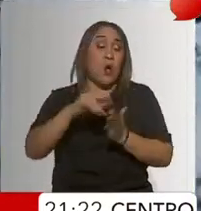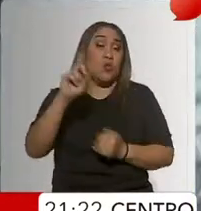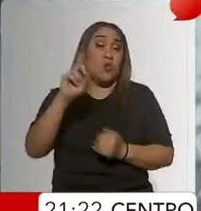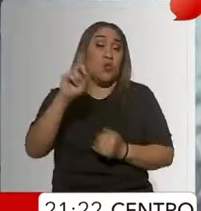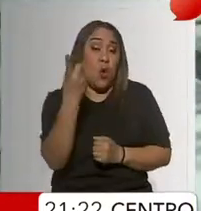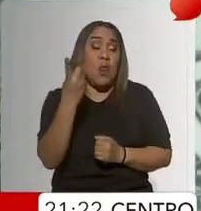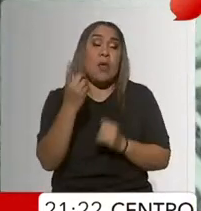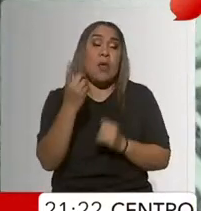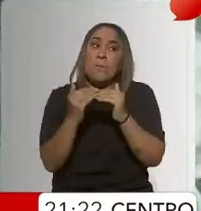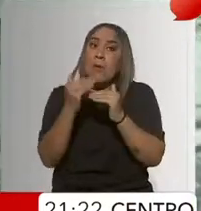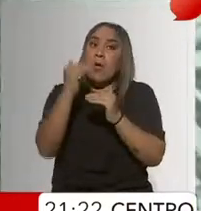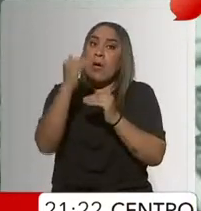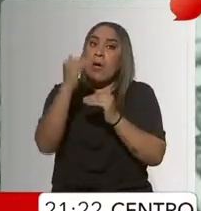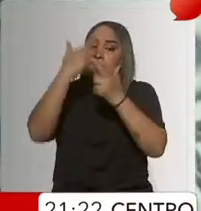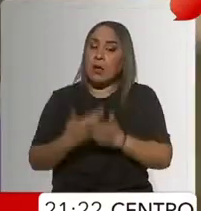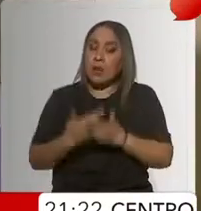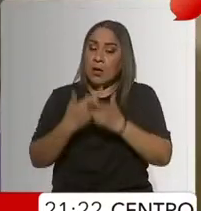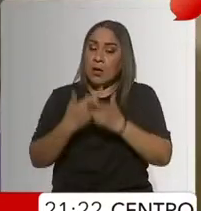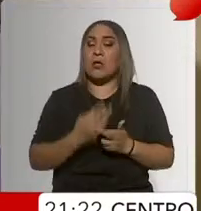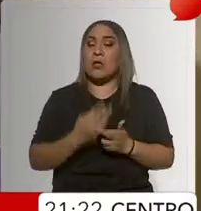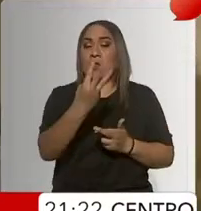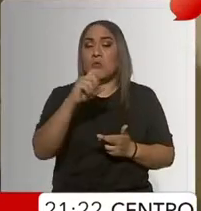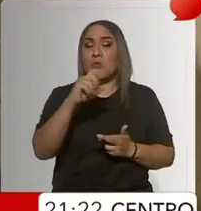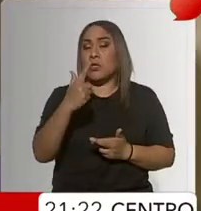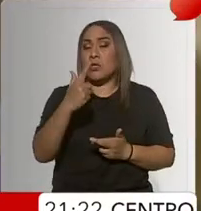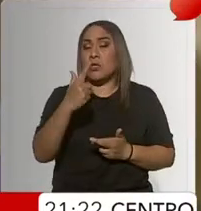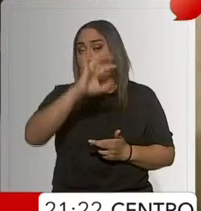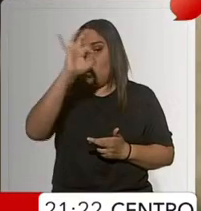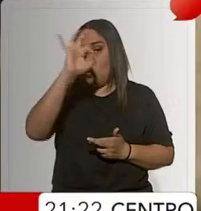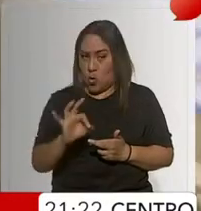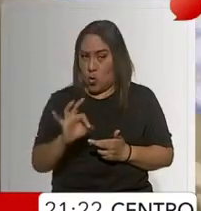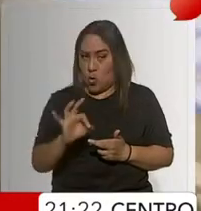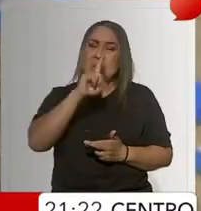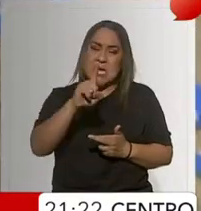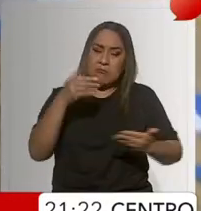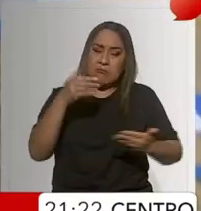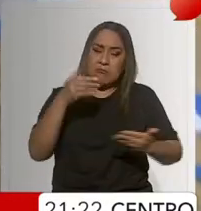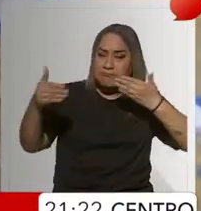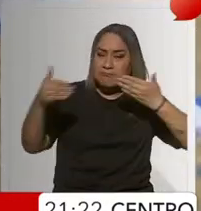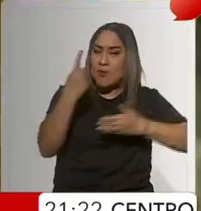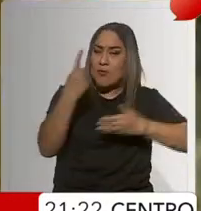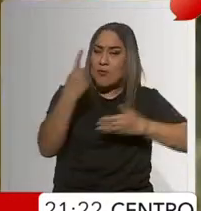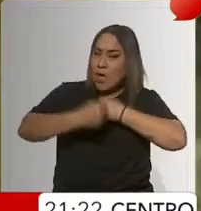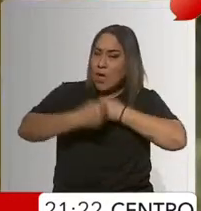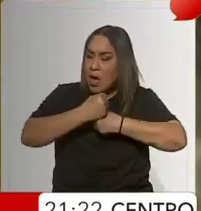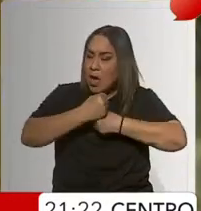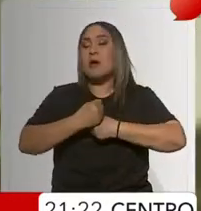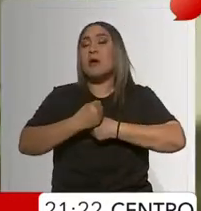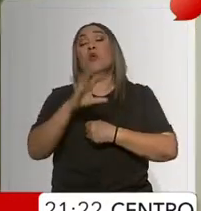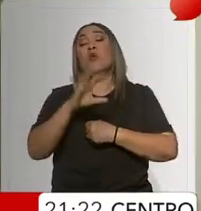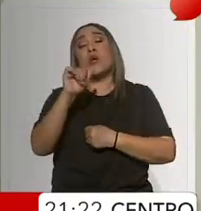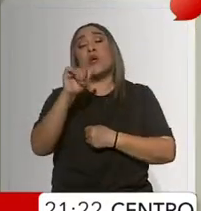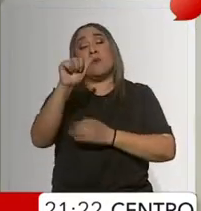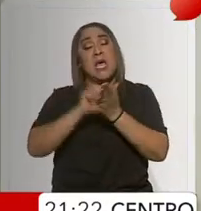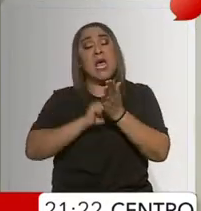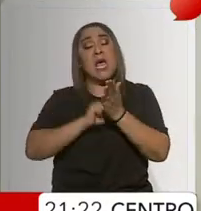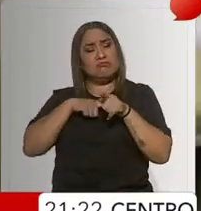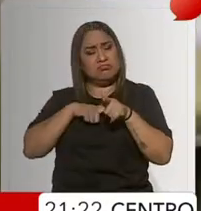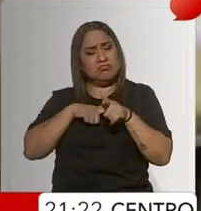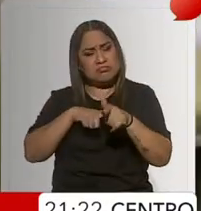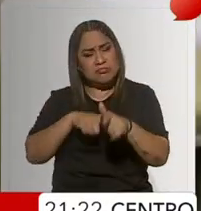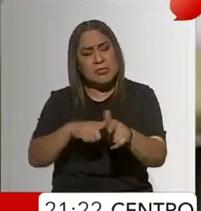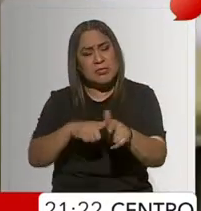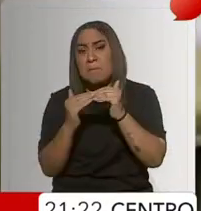con un incremento de 3.7% en relación al mismo mes del año pasado, sumando 46 meses ininterrumpidos con